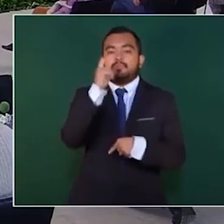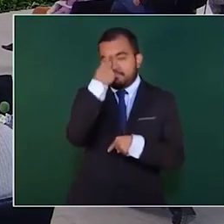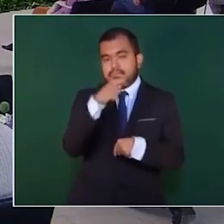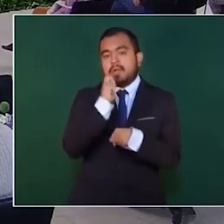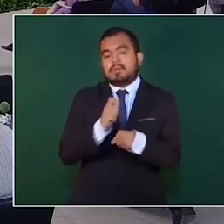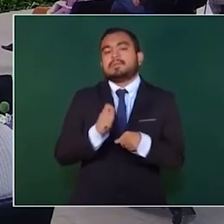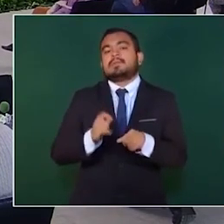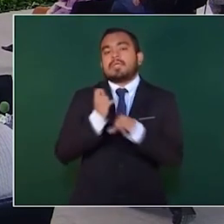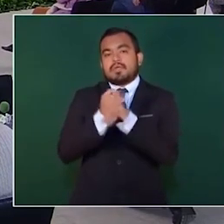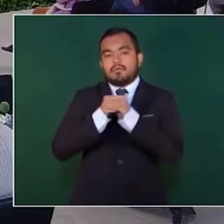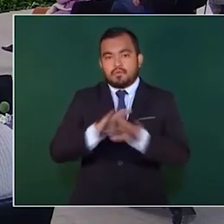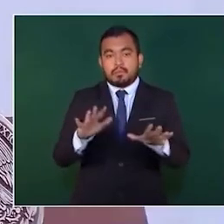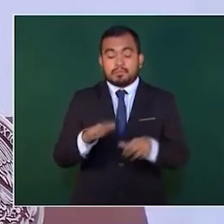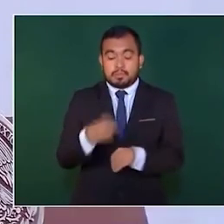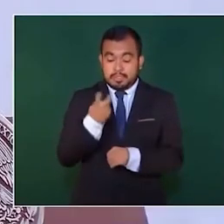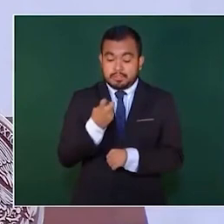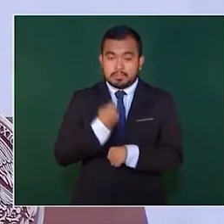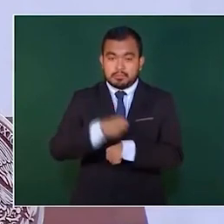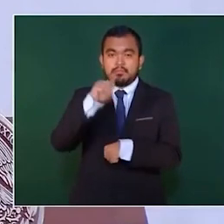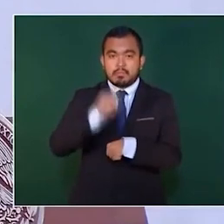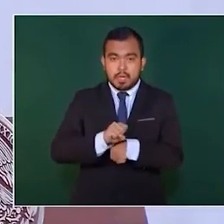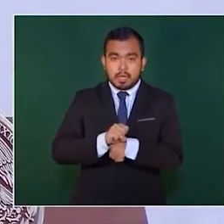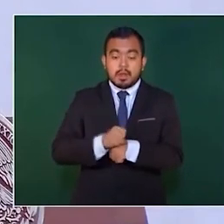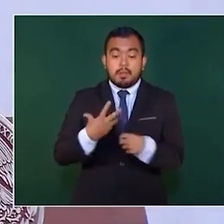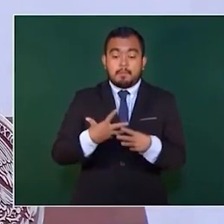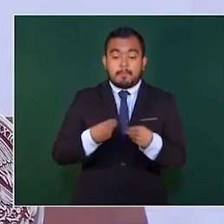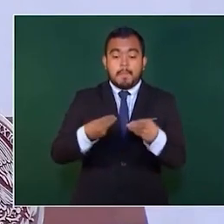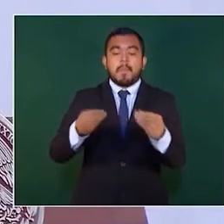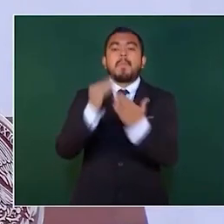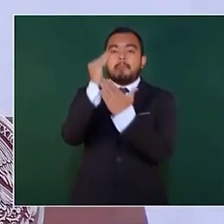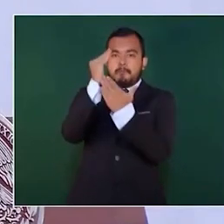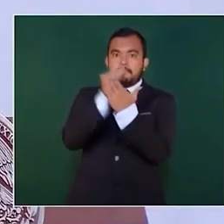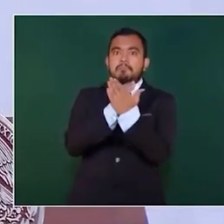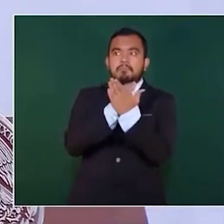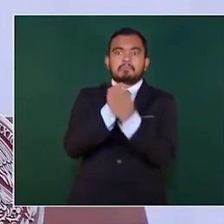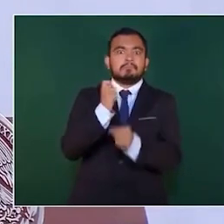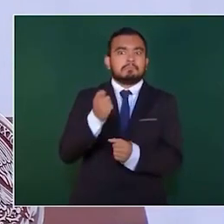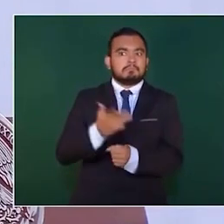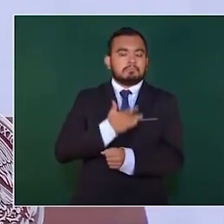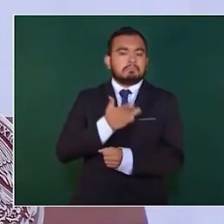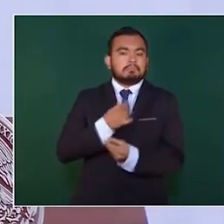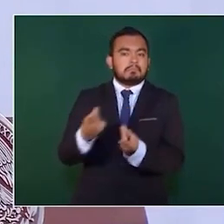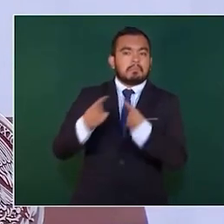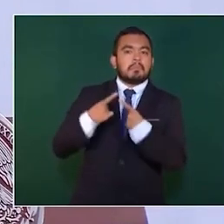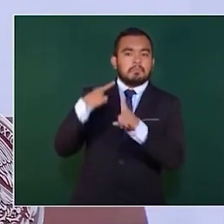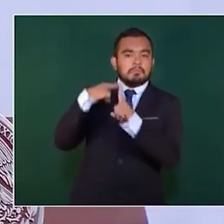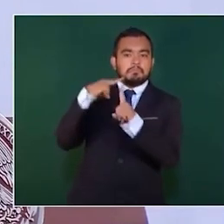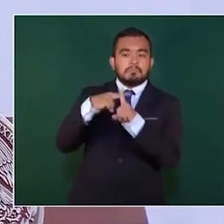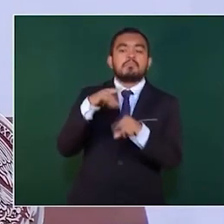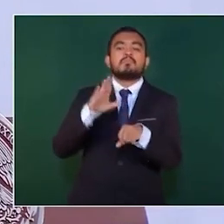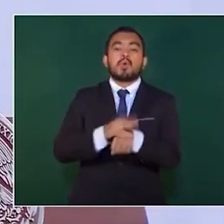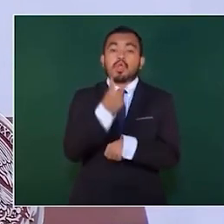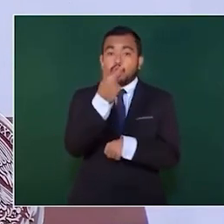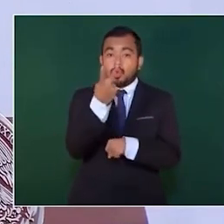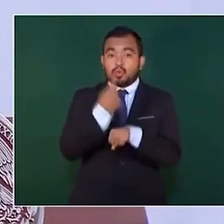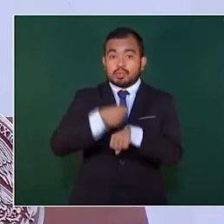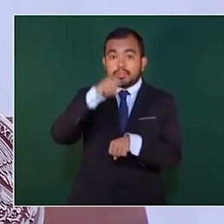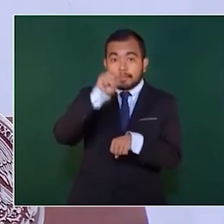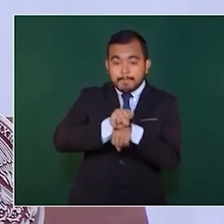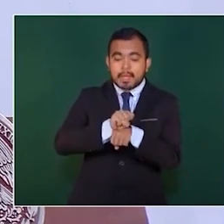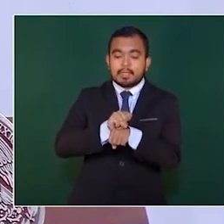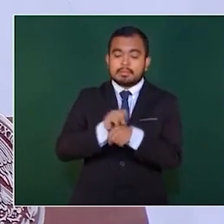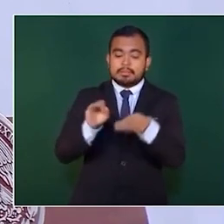semana con una reducción nuevamente, lo que es alentador, porque tuvimos dos semanas consecutivas en donde había un